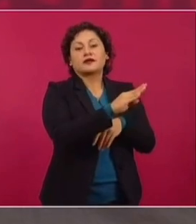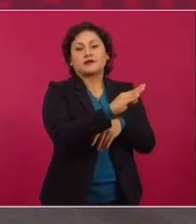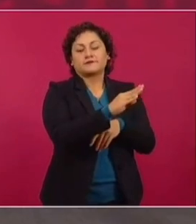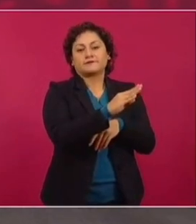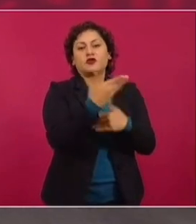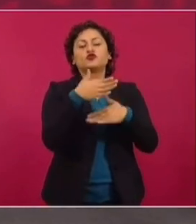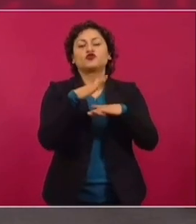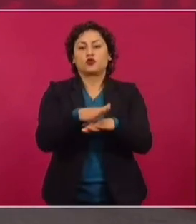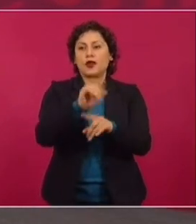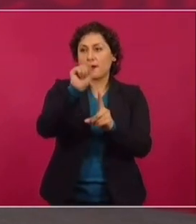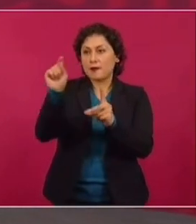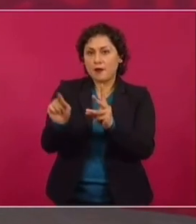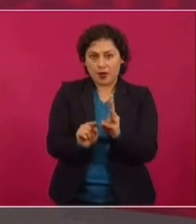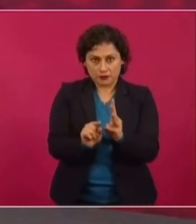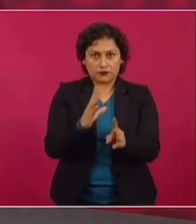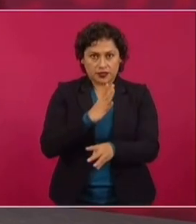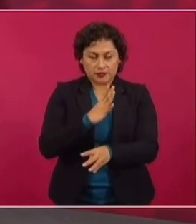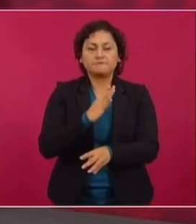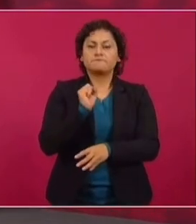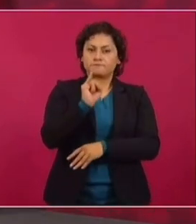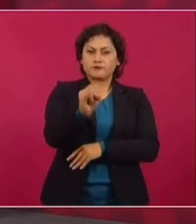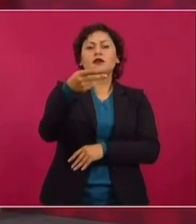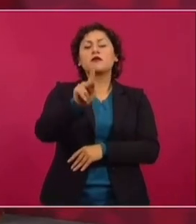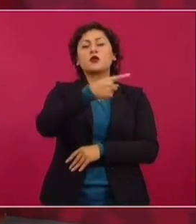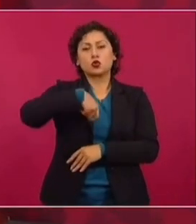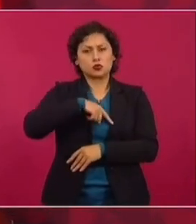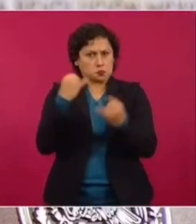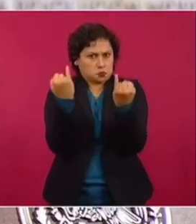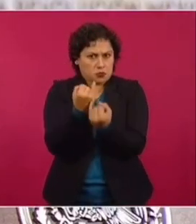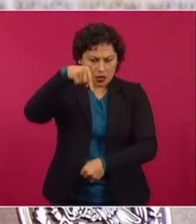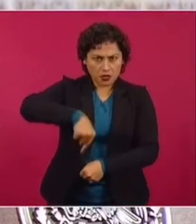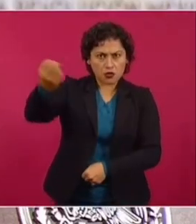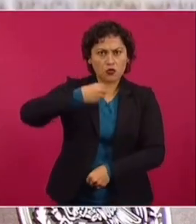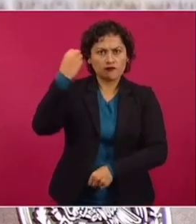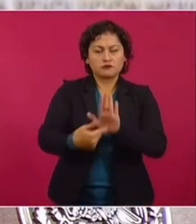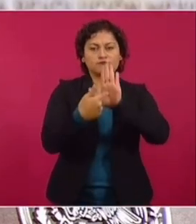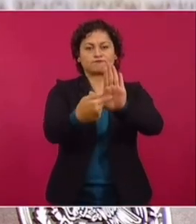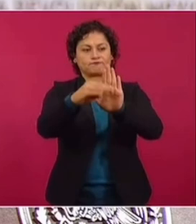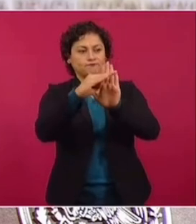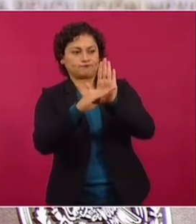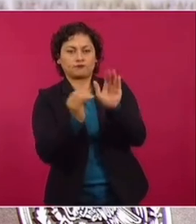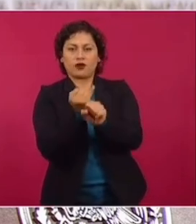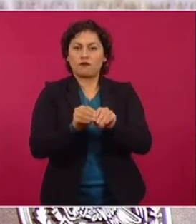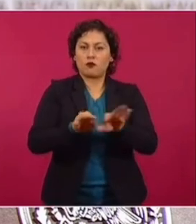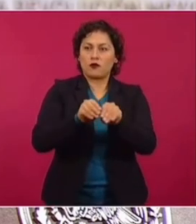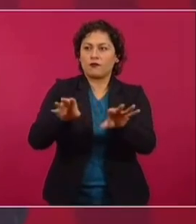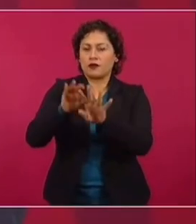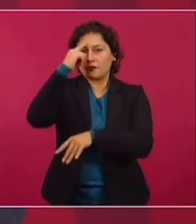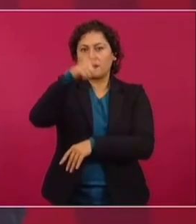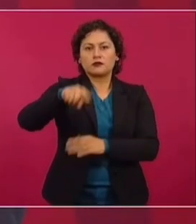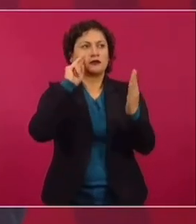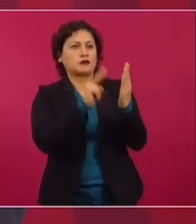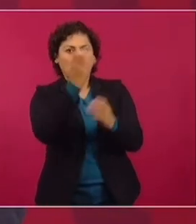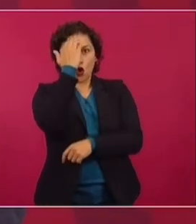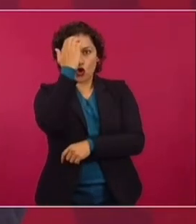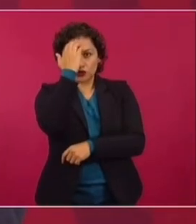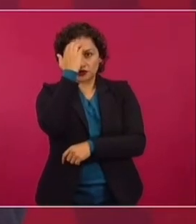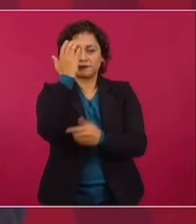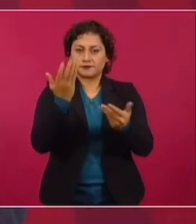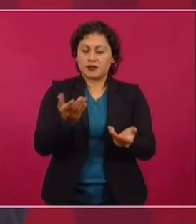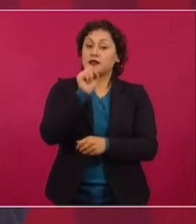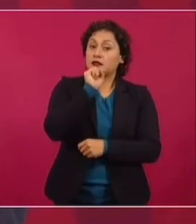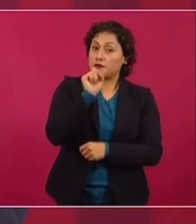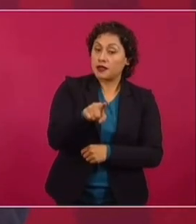De todos los casos. Pero también lo vamos a hacer aquí. Estamos informando aquí. Para que se conozcan estos casos. Y desde luego,